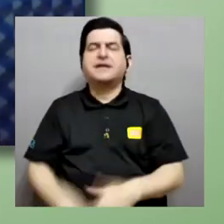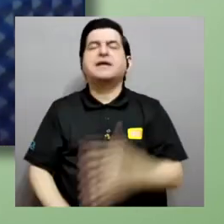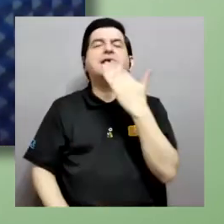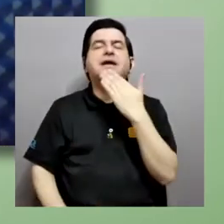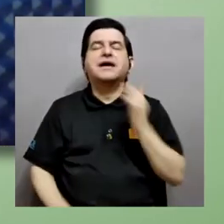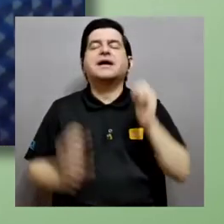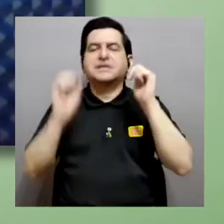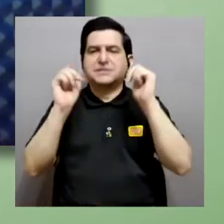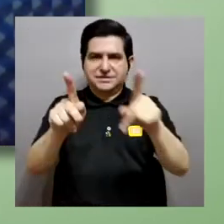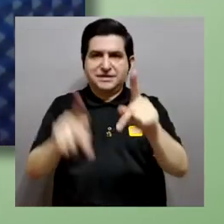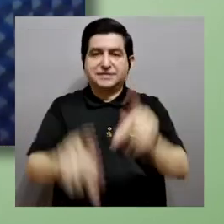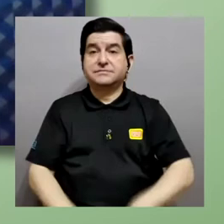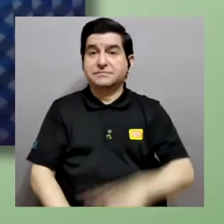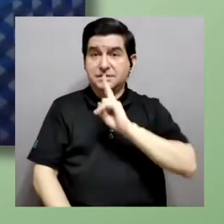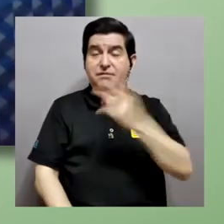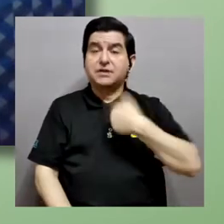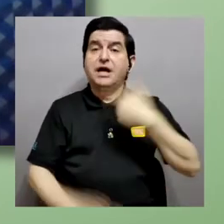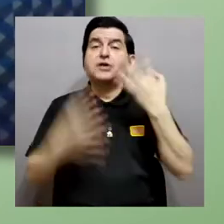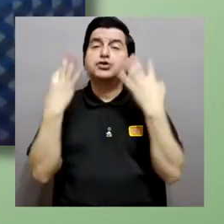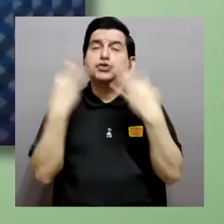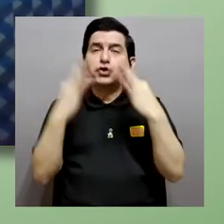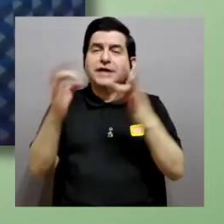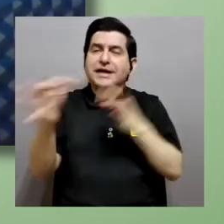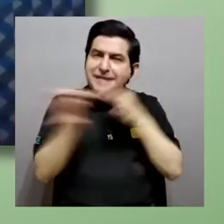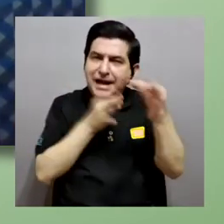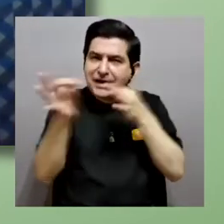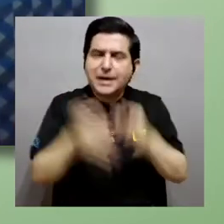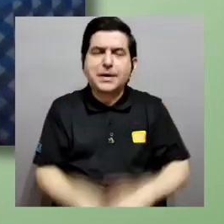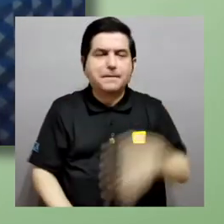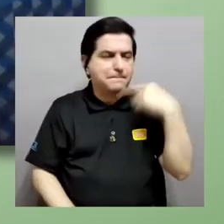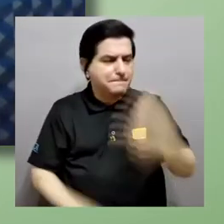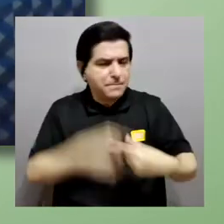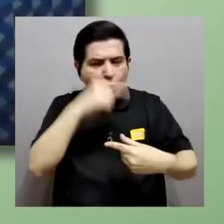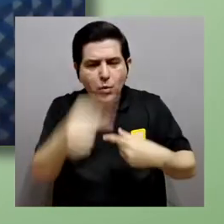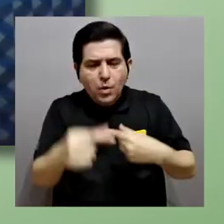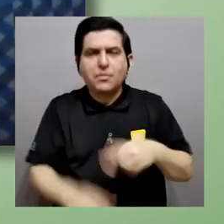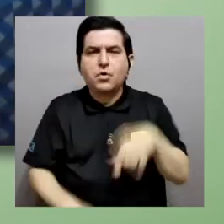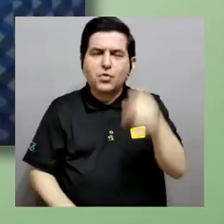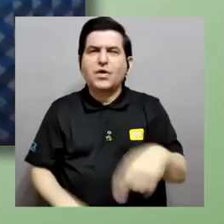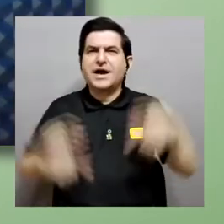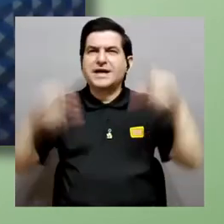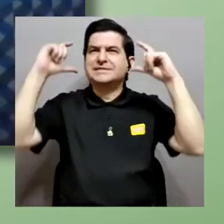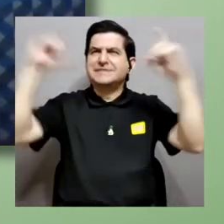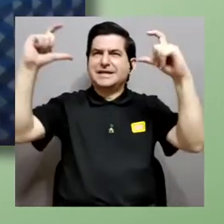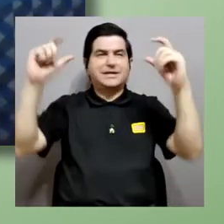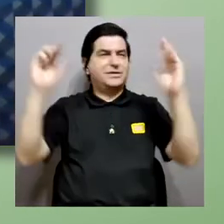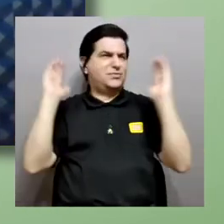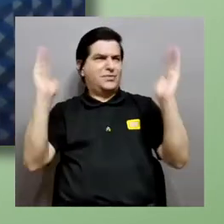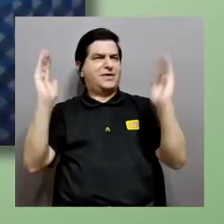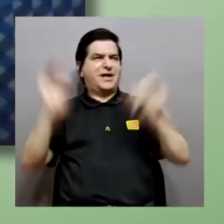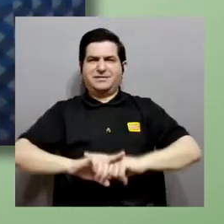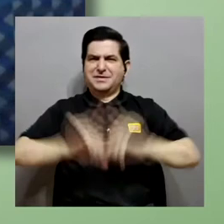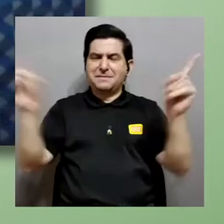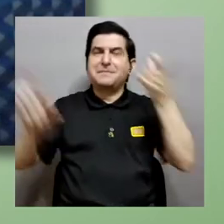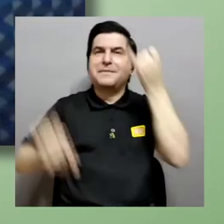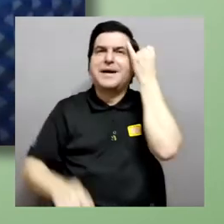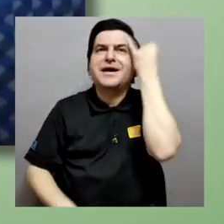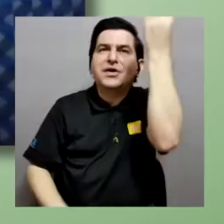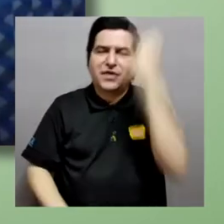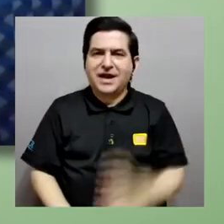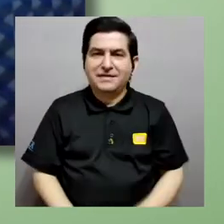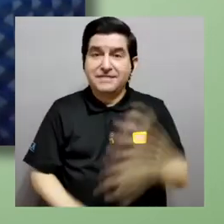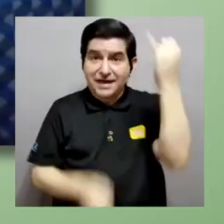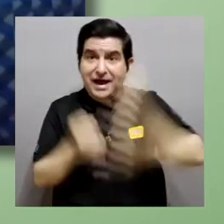Realmente voy a tratar de explicarles poco a poco qué es todo este título un poco rimbombante, ¿verdad? Pero la idea es que al final también podamos